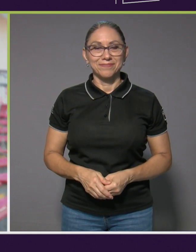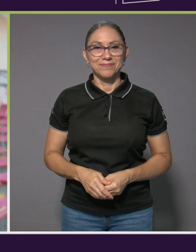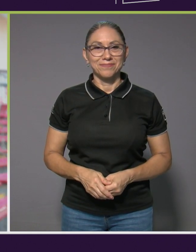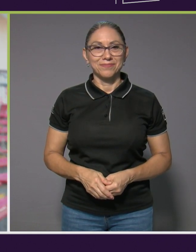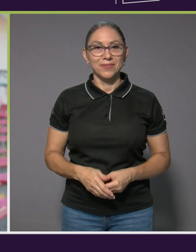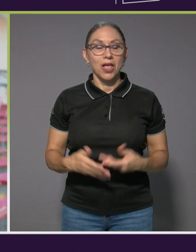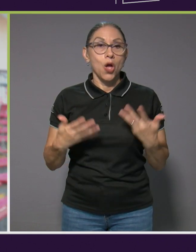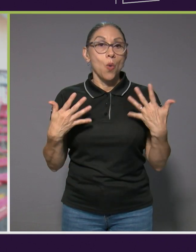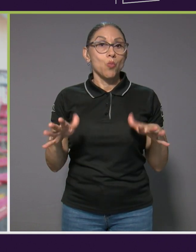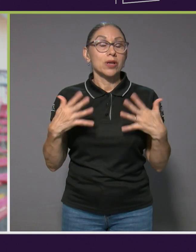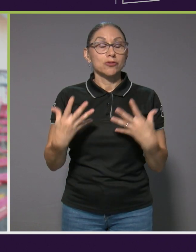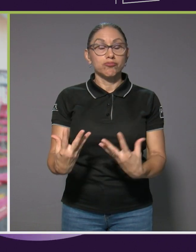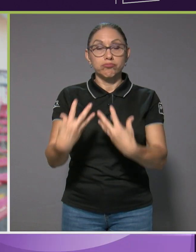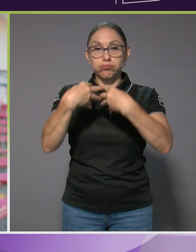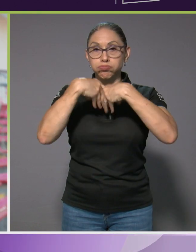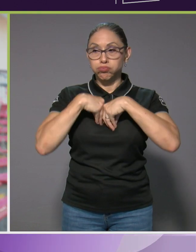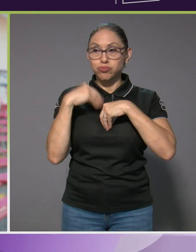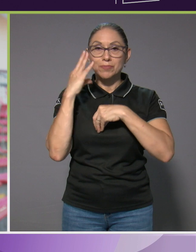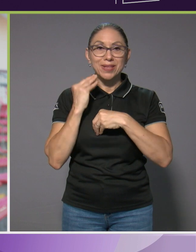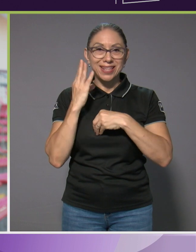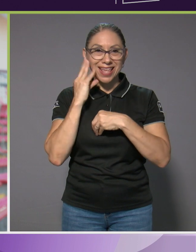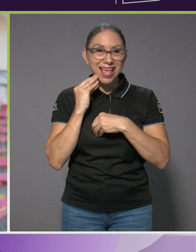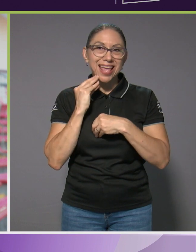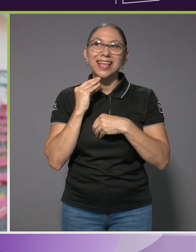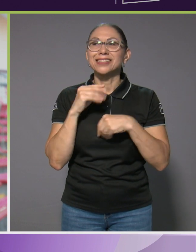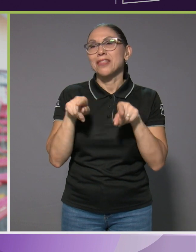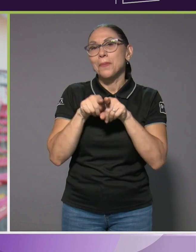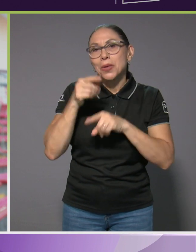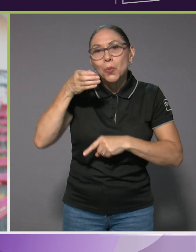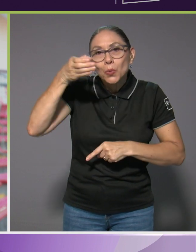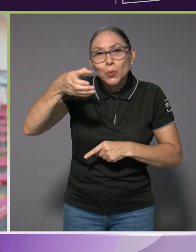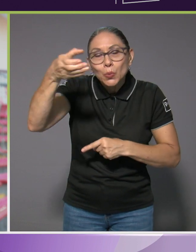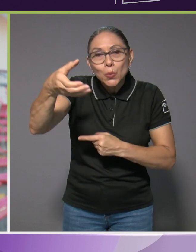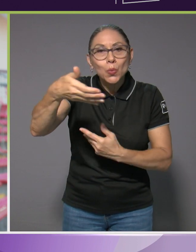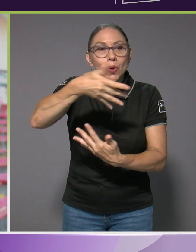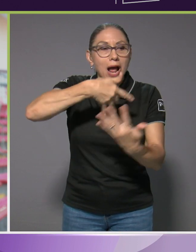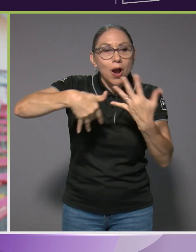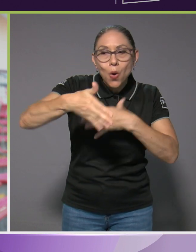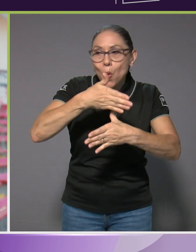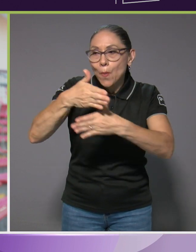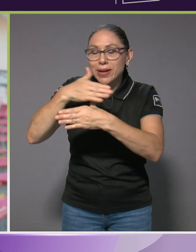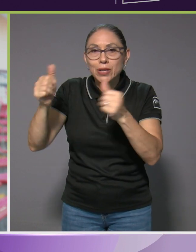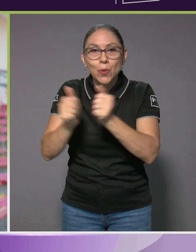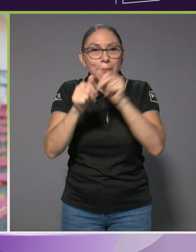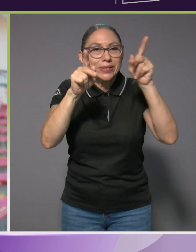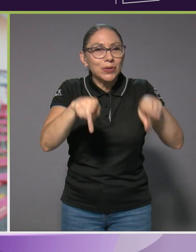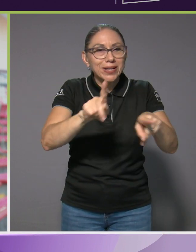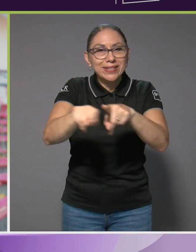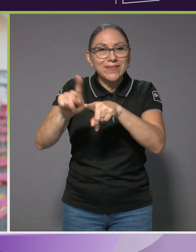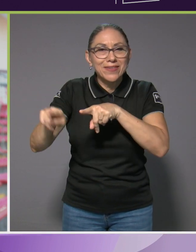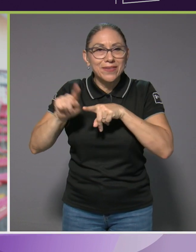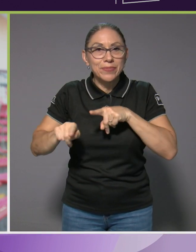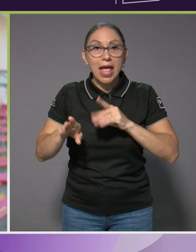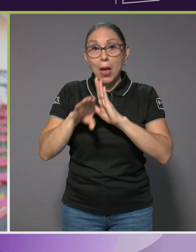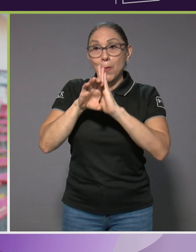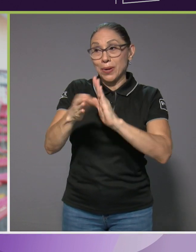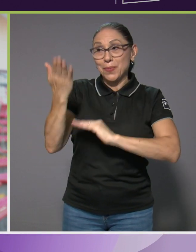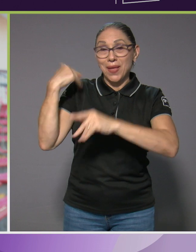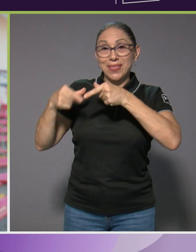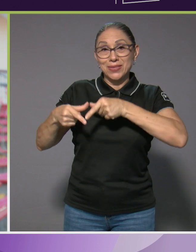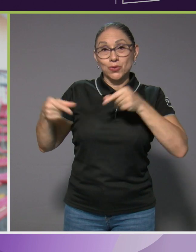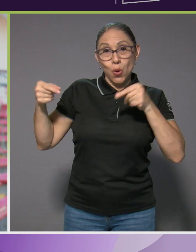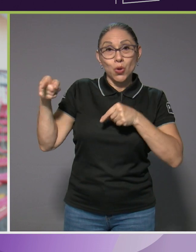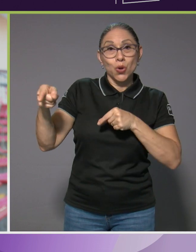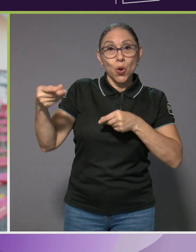Dejan una gran experiencia, también como vos decís, de la cultura, compartir con las personas, ver, digamos, por lo menos en Tokio, que nos dieron